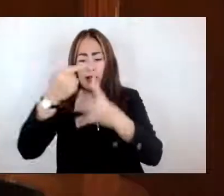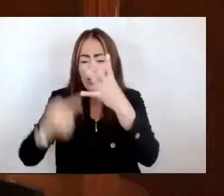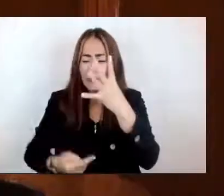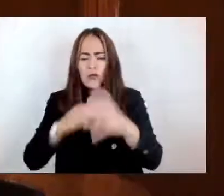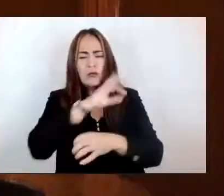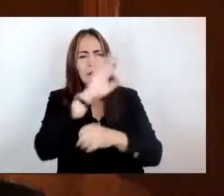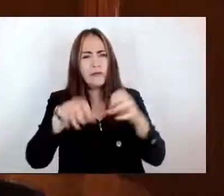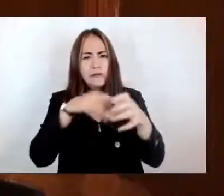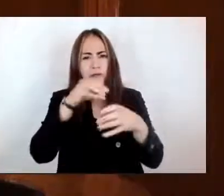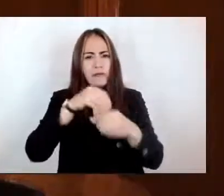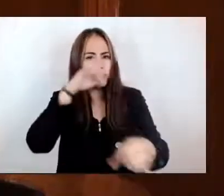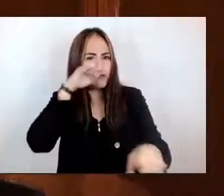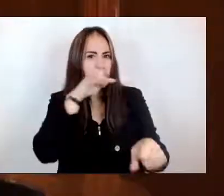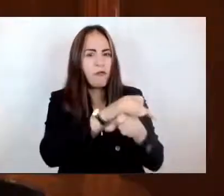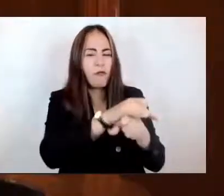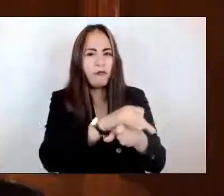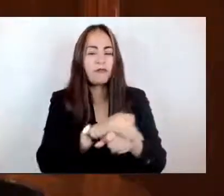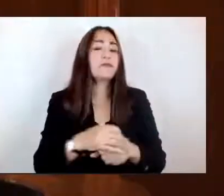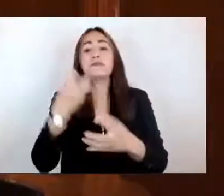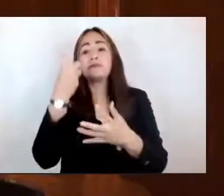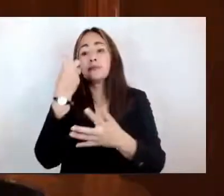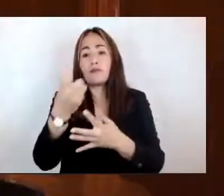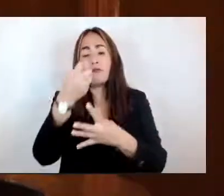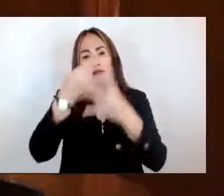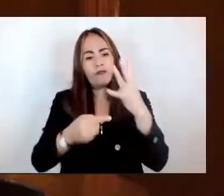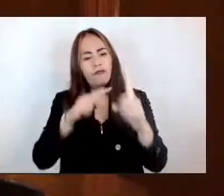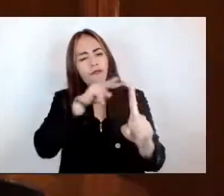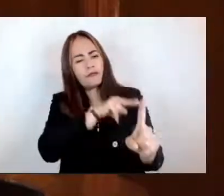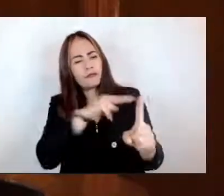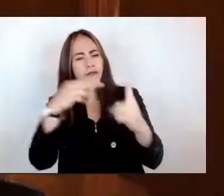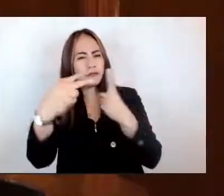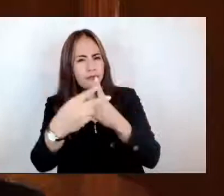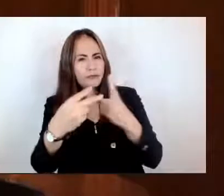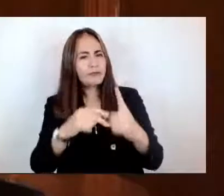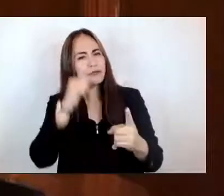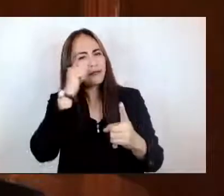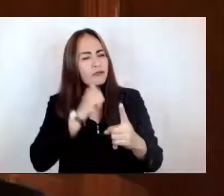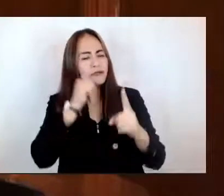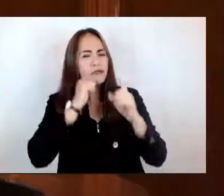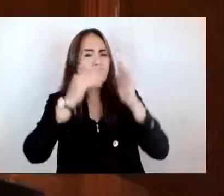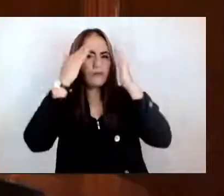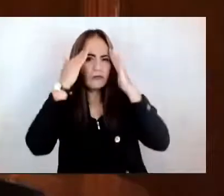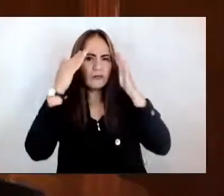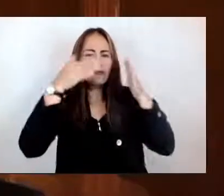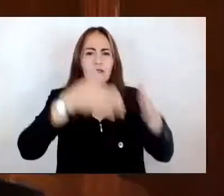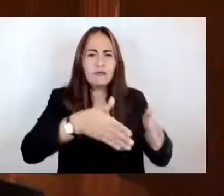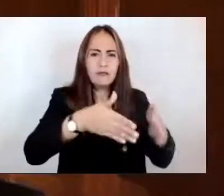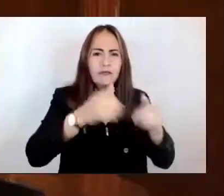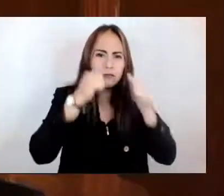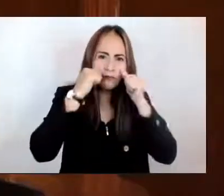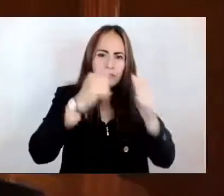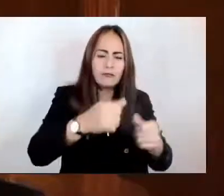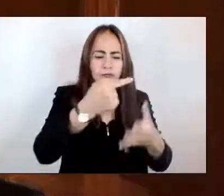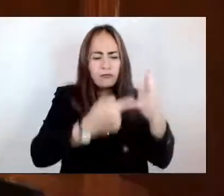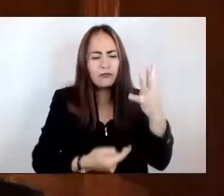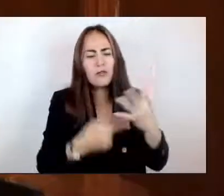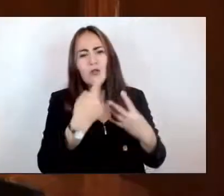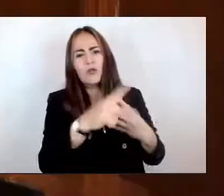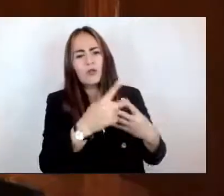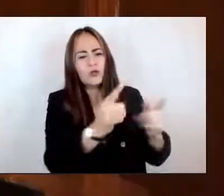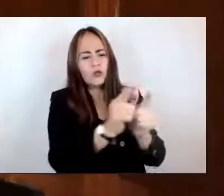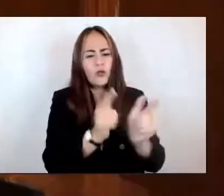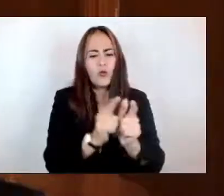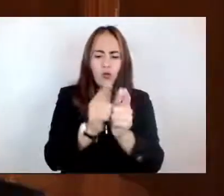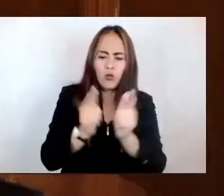ejecuten con una auténtica perspectiva de enfoque diferenciada que atienda las características particulares de los diversos grupos